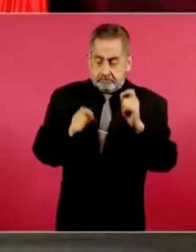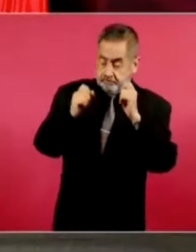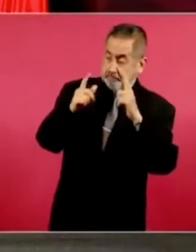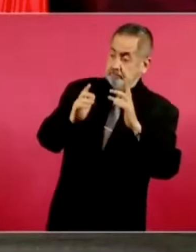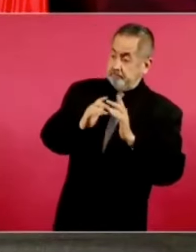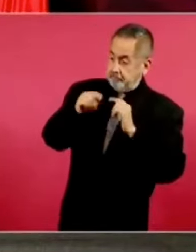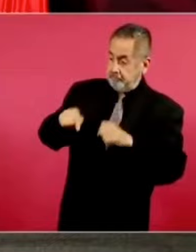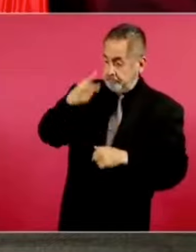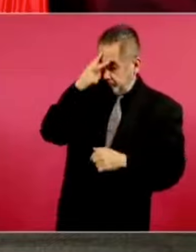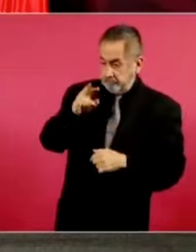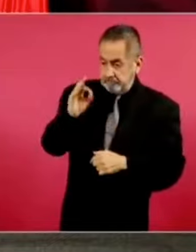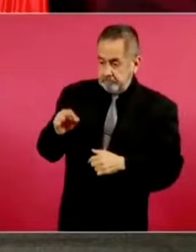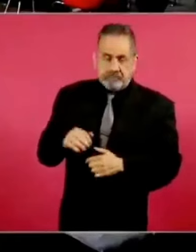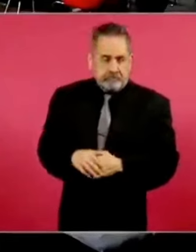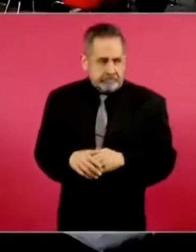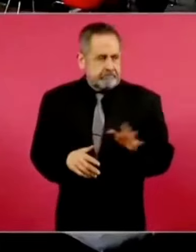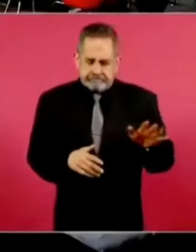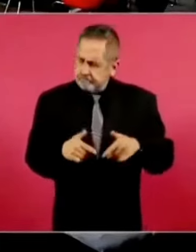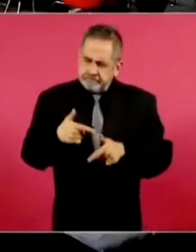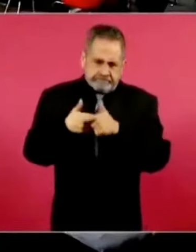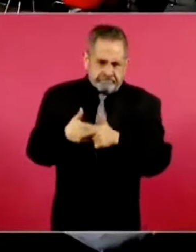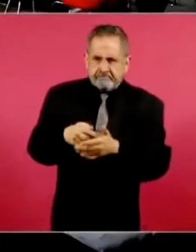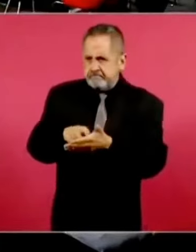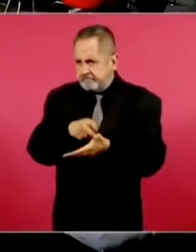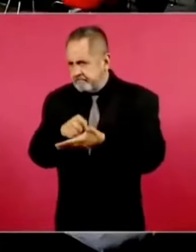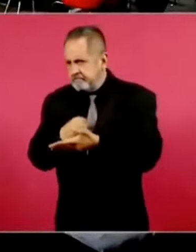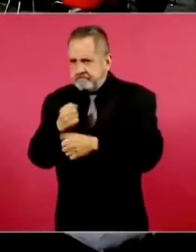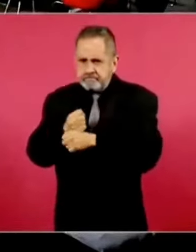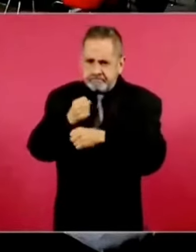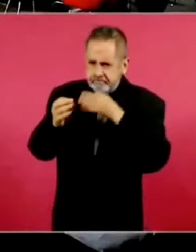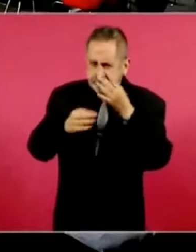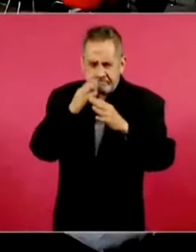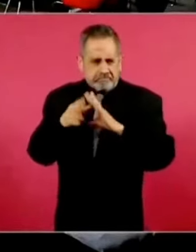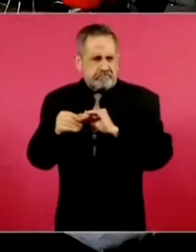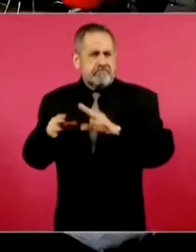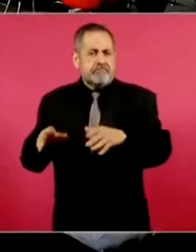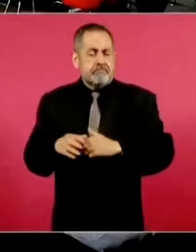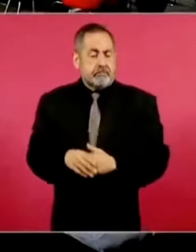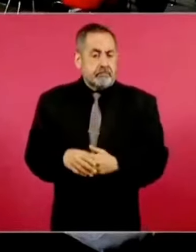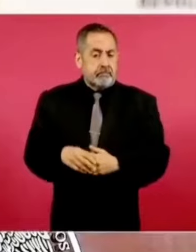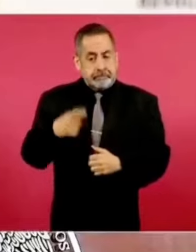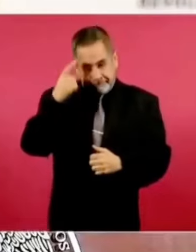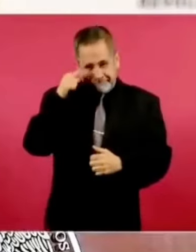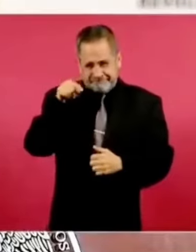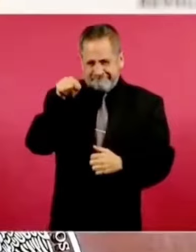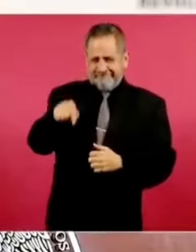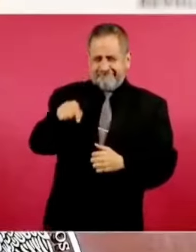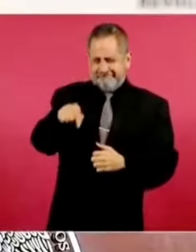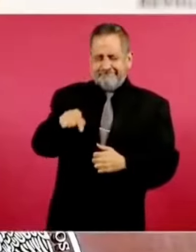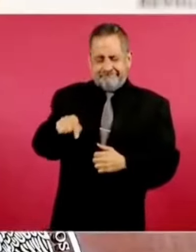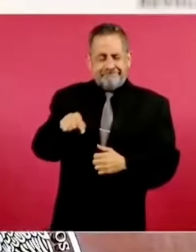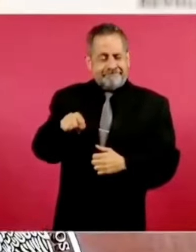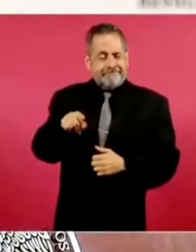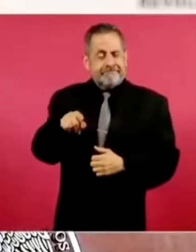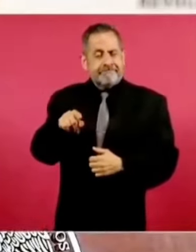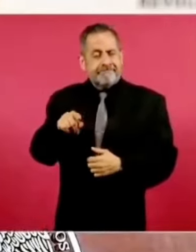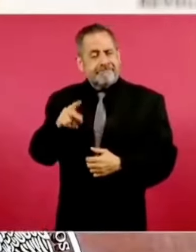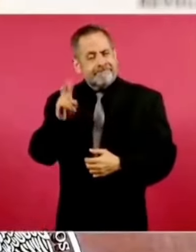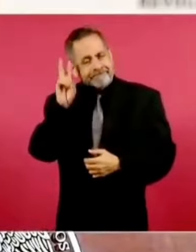este camino, que ya ubica a las adicciones dentro de la salud mental,